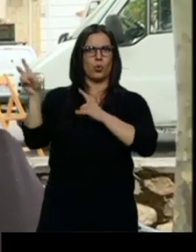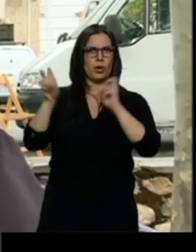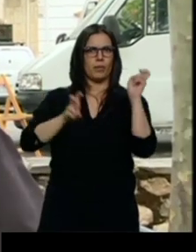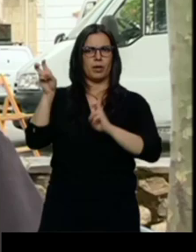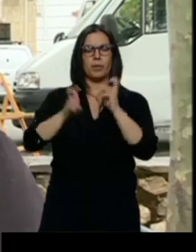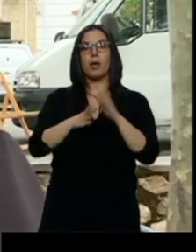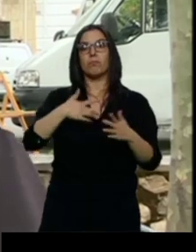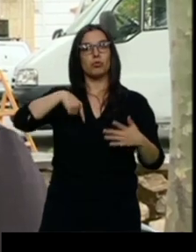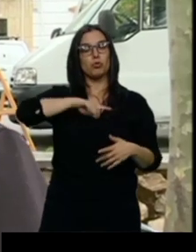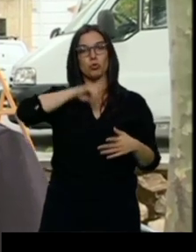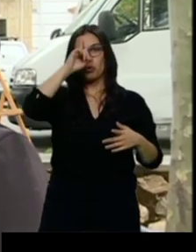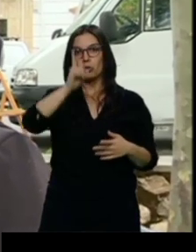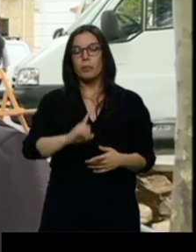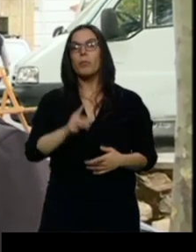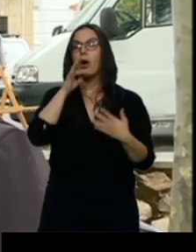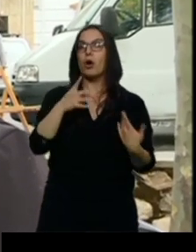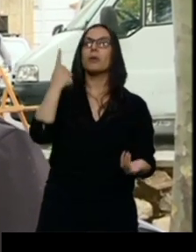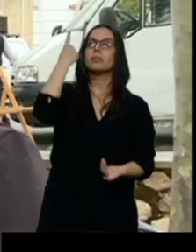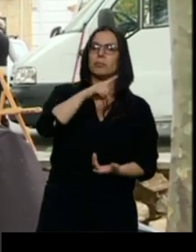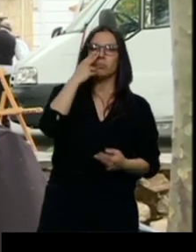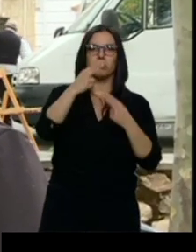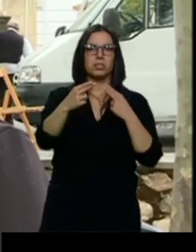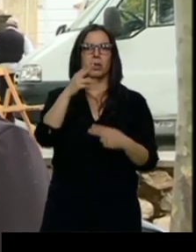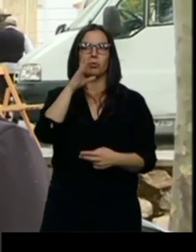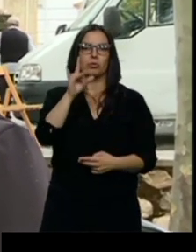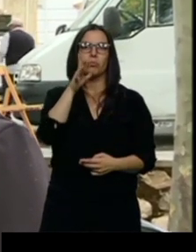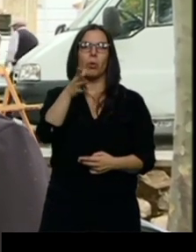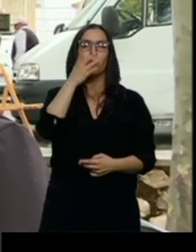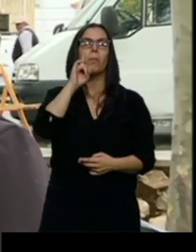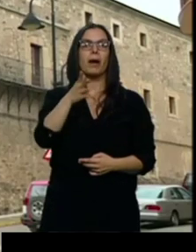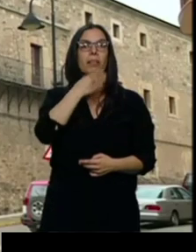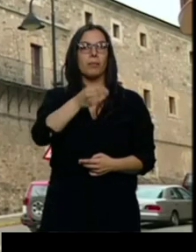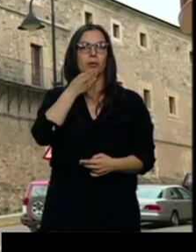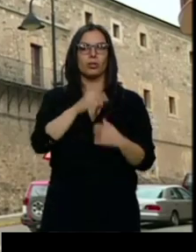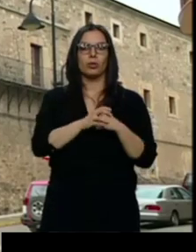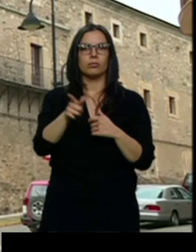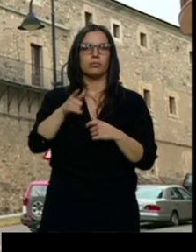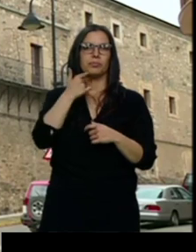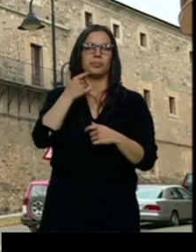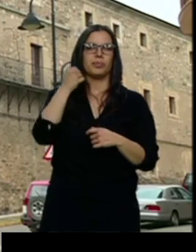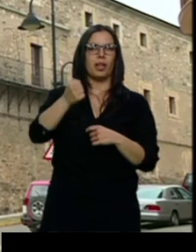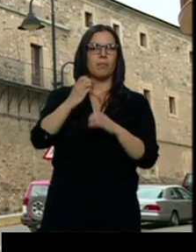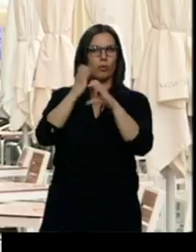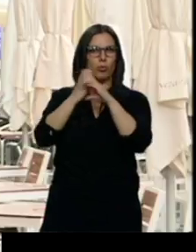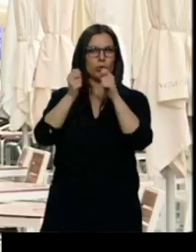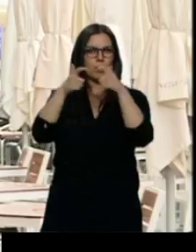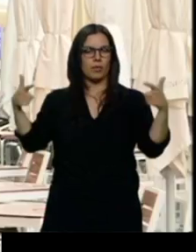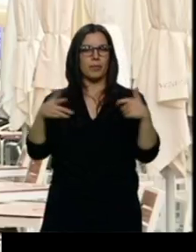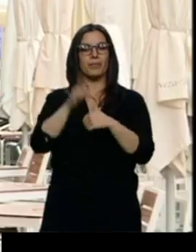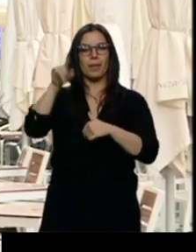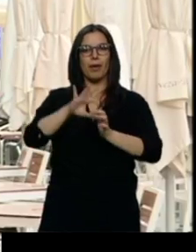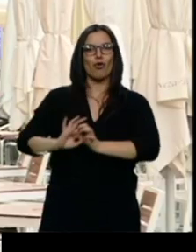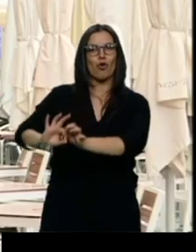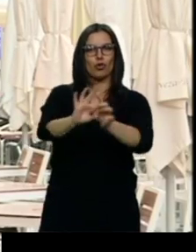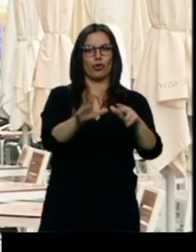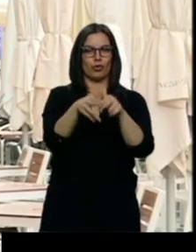pero ahora que lo sabemos vamos a visitarlo porque parece muy lindo el pueblo. Destacan además la cohesión social que ha conllevado